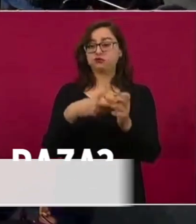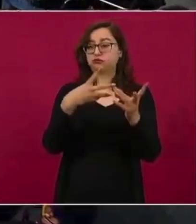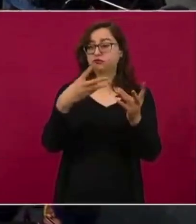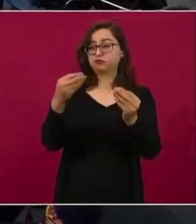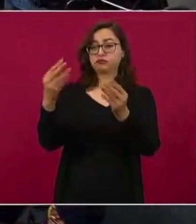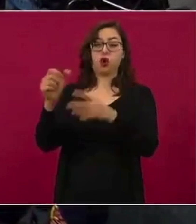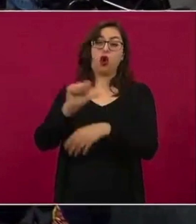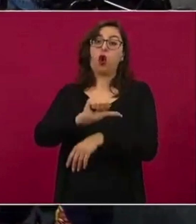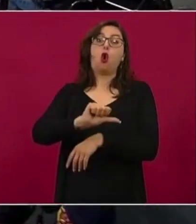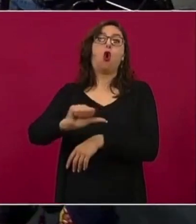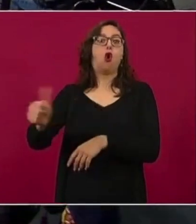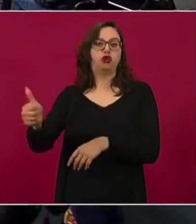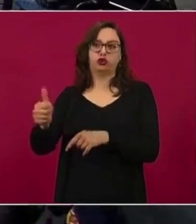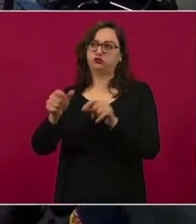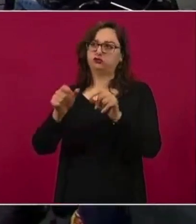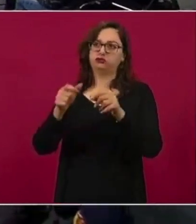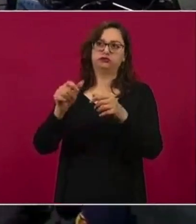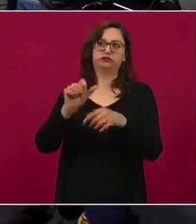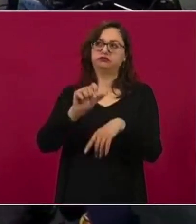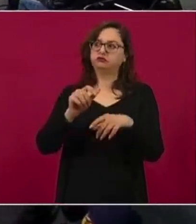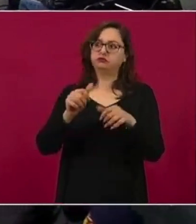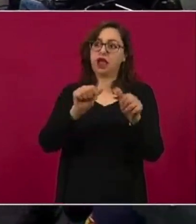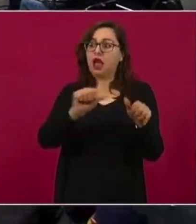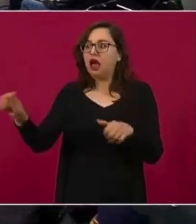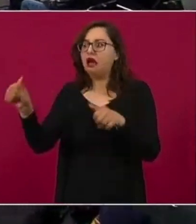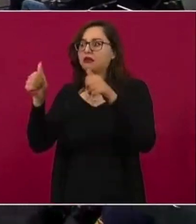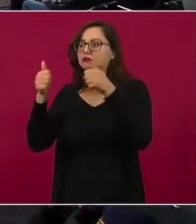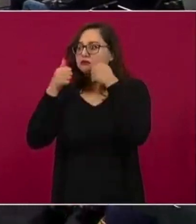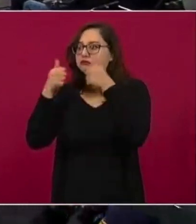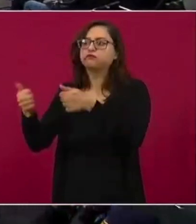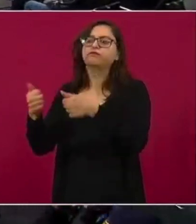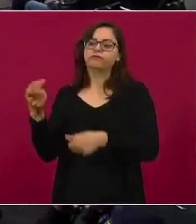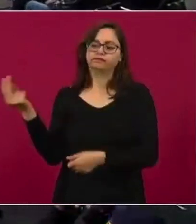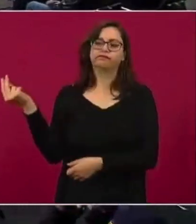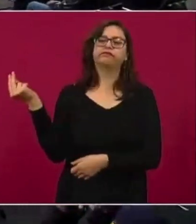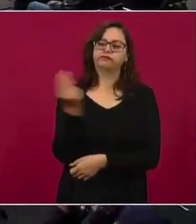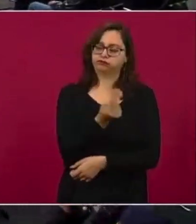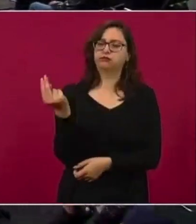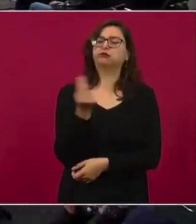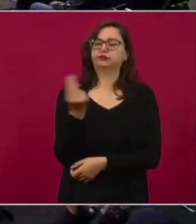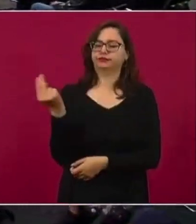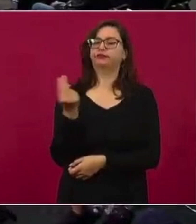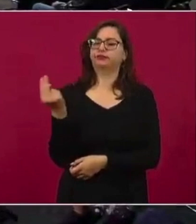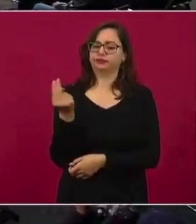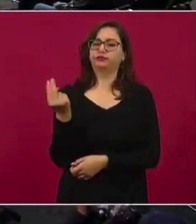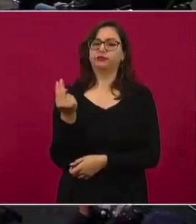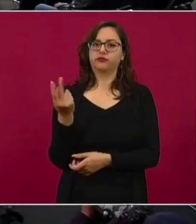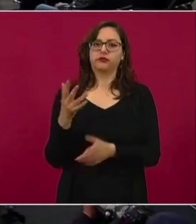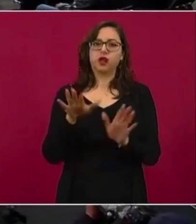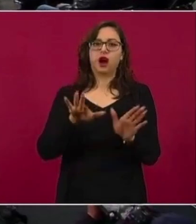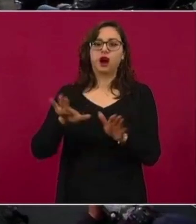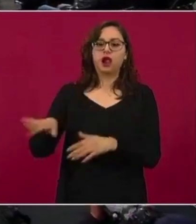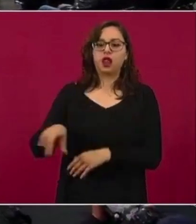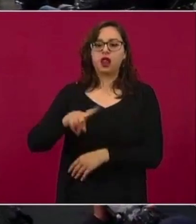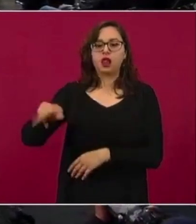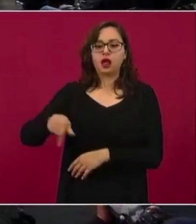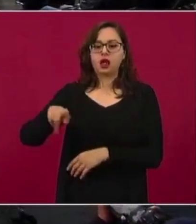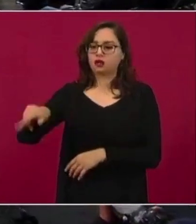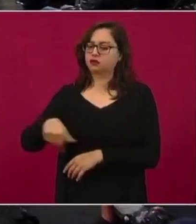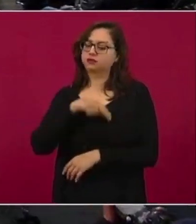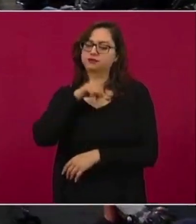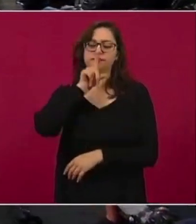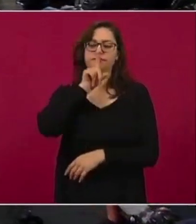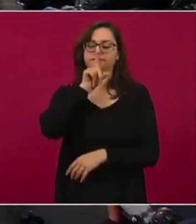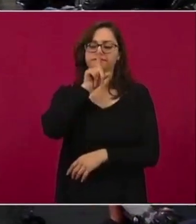de salud y en este caso, en este momento y desde la semana pasada, desde hace varias semanas